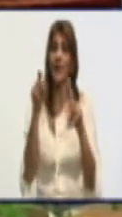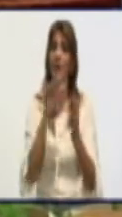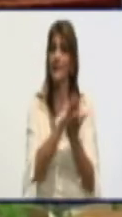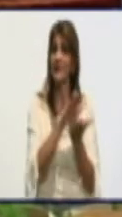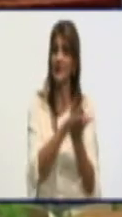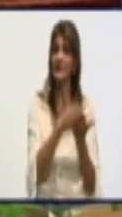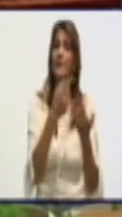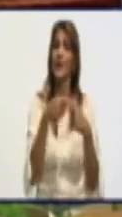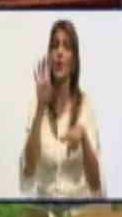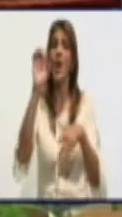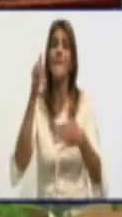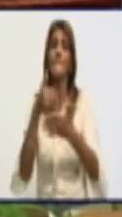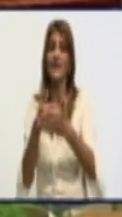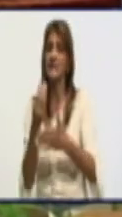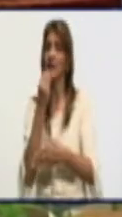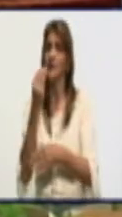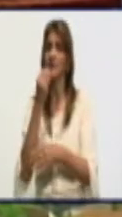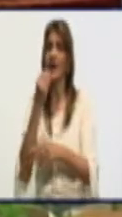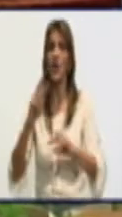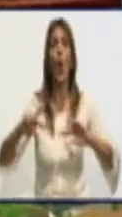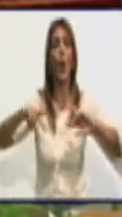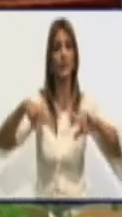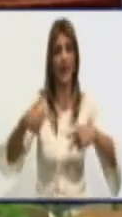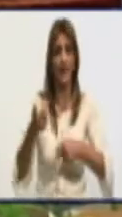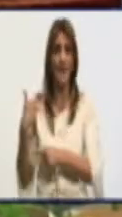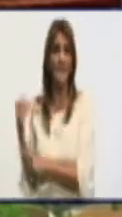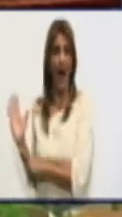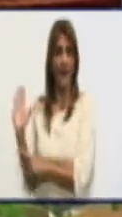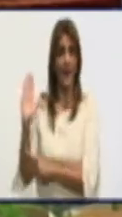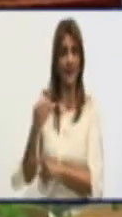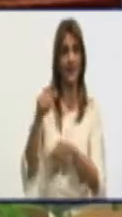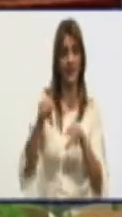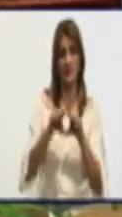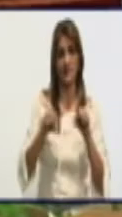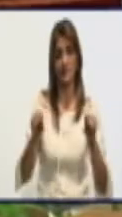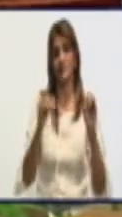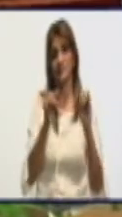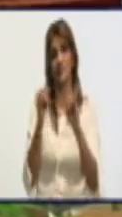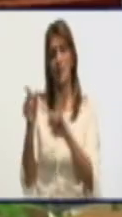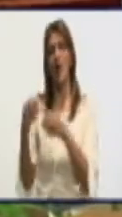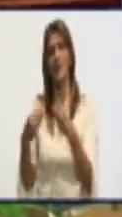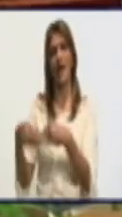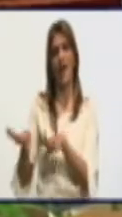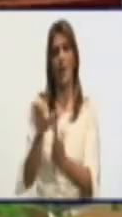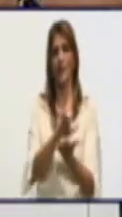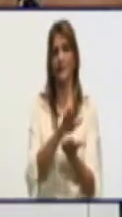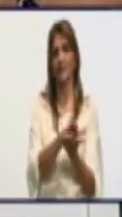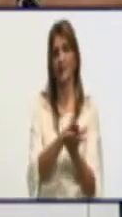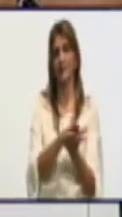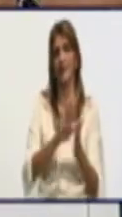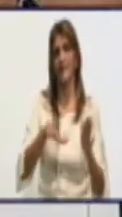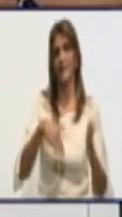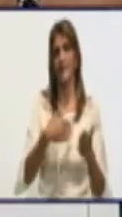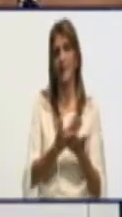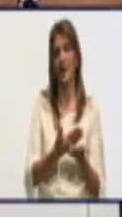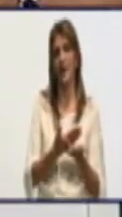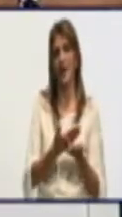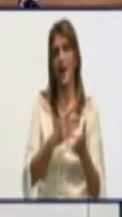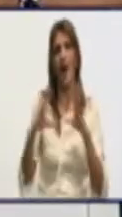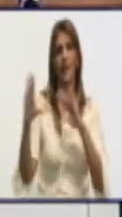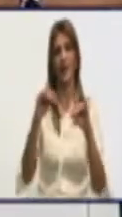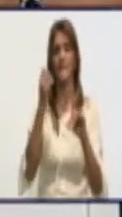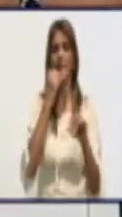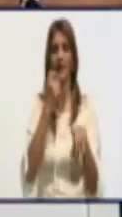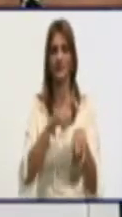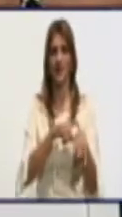va a volver al programa en los próximos días, vamos a dejarlo pendiente para quizás dedicarle más tiempo por la importancia que tiene y